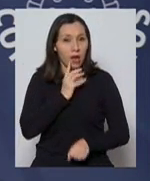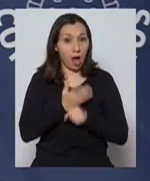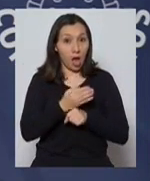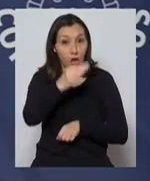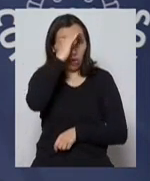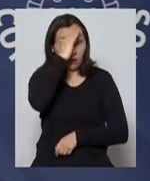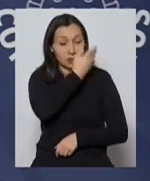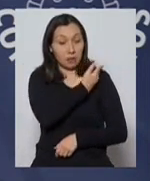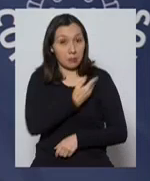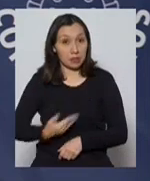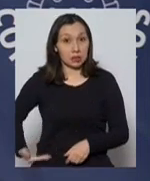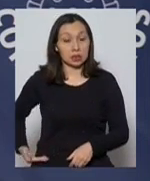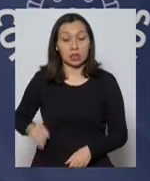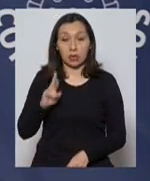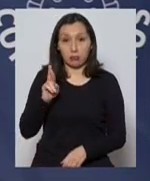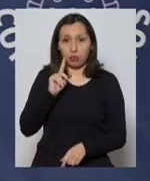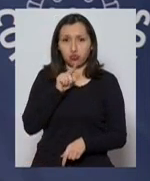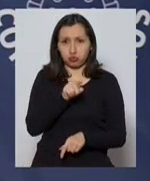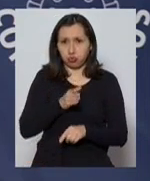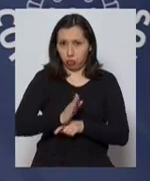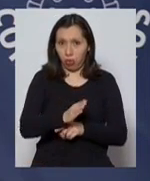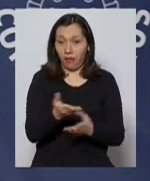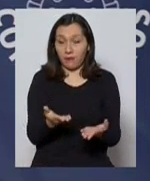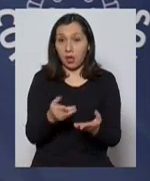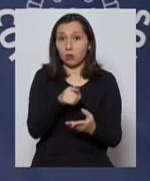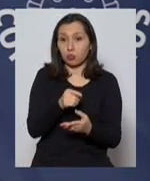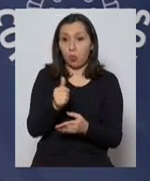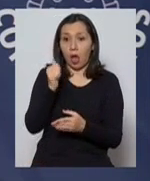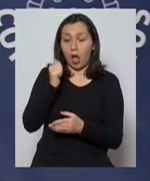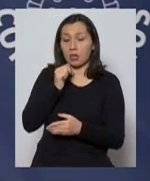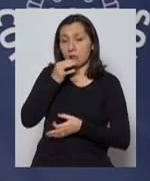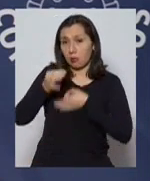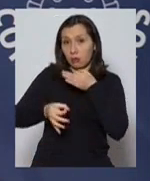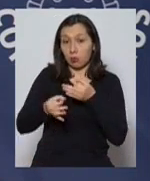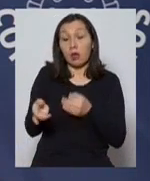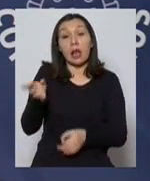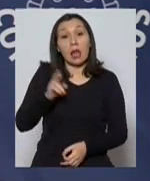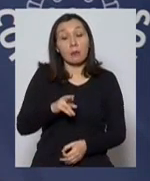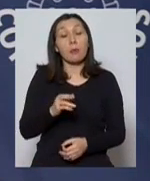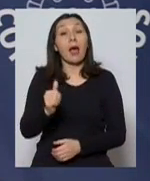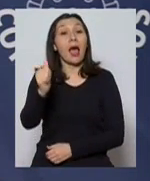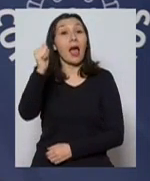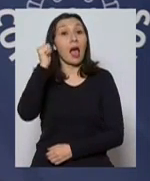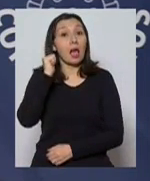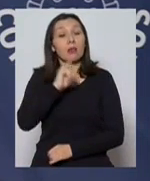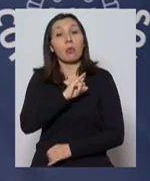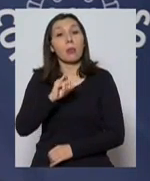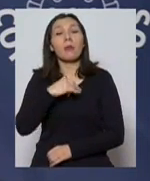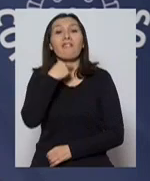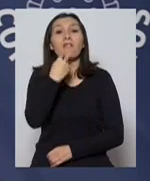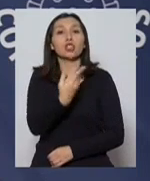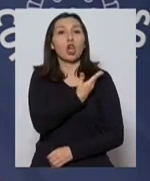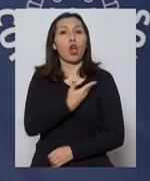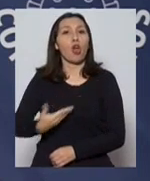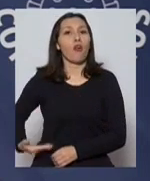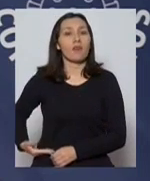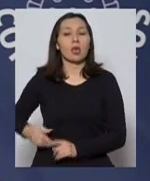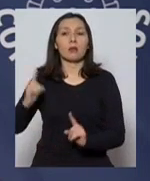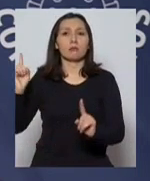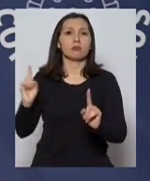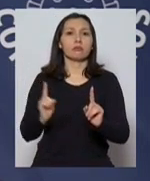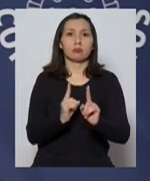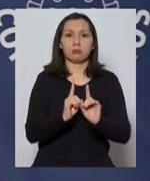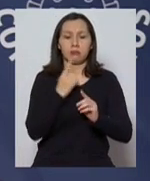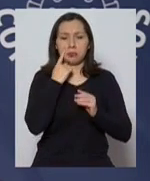la confianza del Presidente de la República, tras sus palabras, se lo repito, porque en el día de ayer la vocera de gobierno se desmarcó